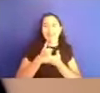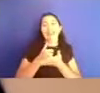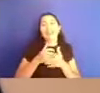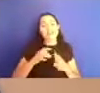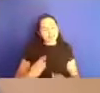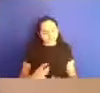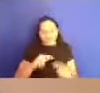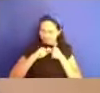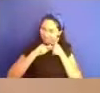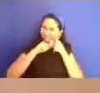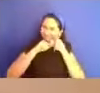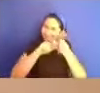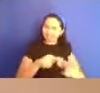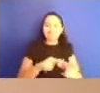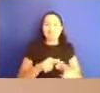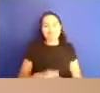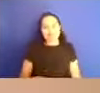sigue.